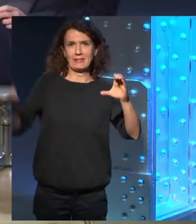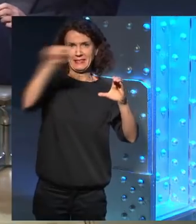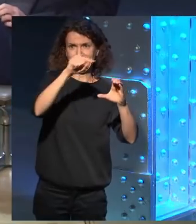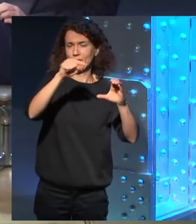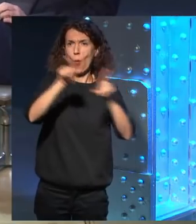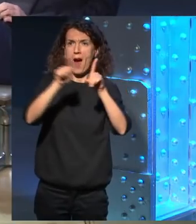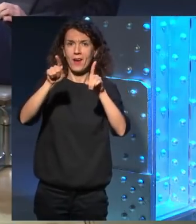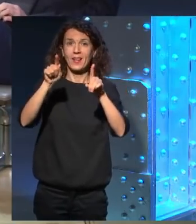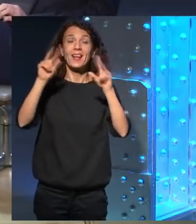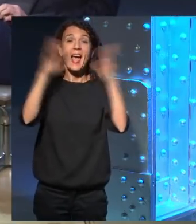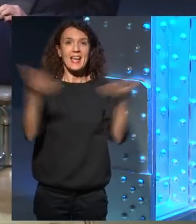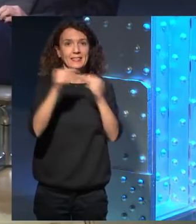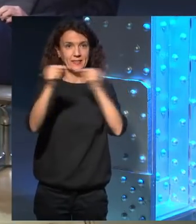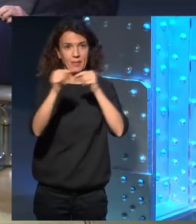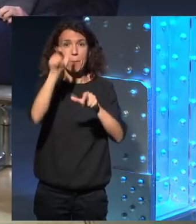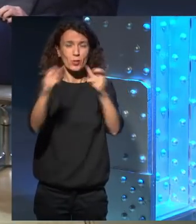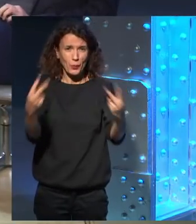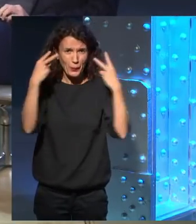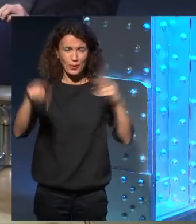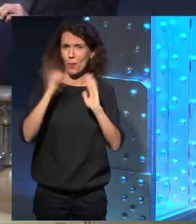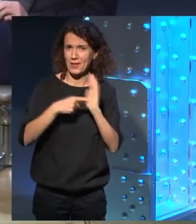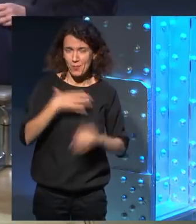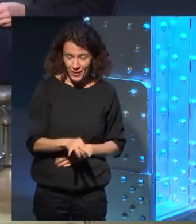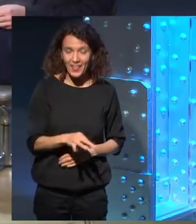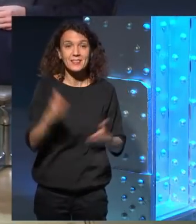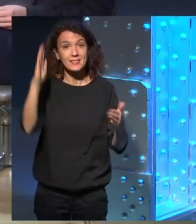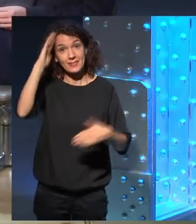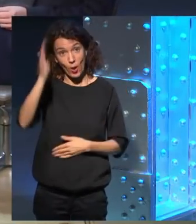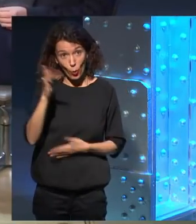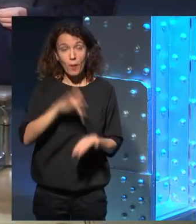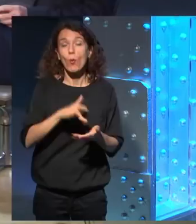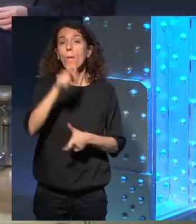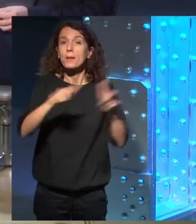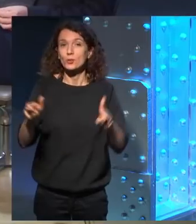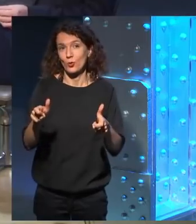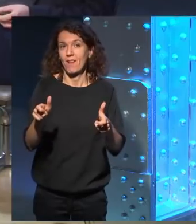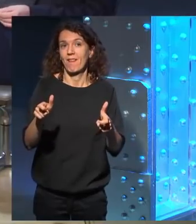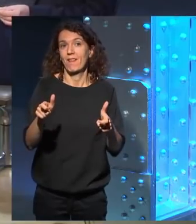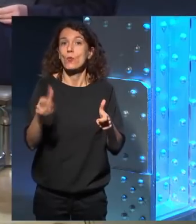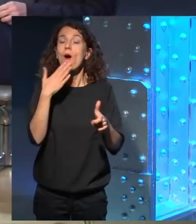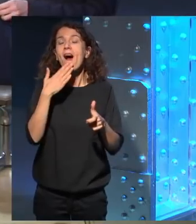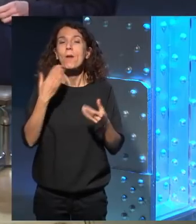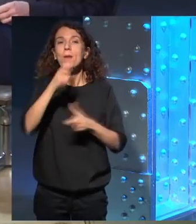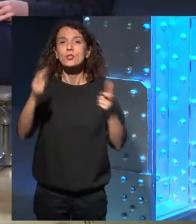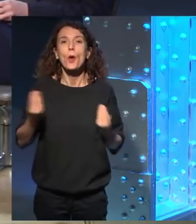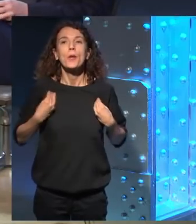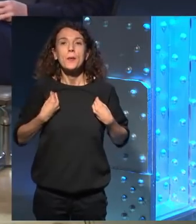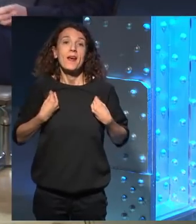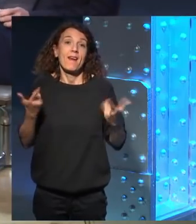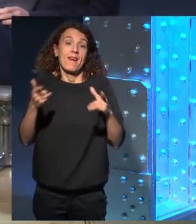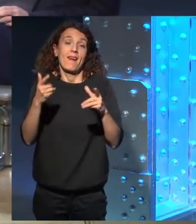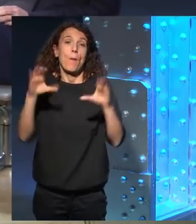Sistema Solar por streaming, con lo cual saludamos a todos los habitantes de Marte y del